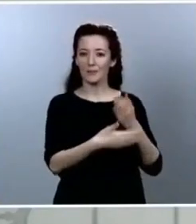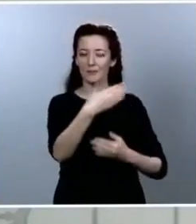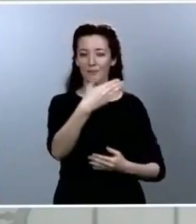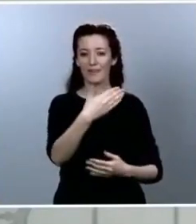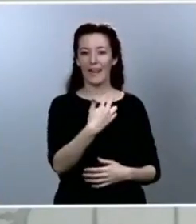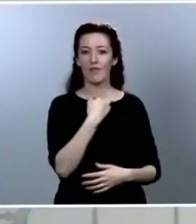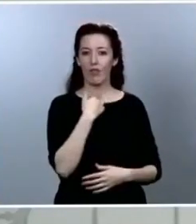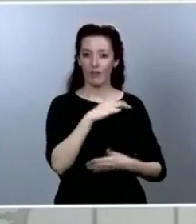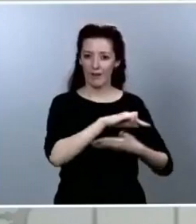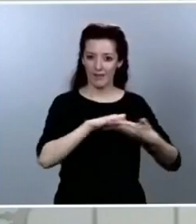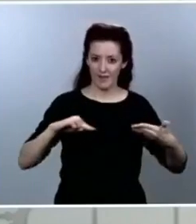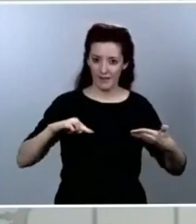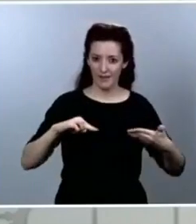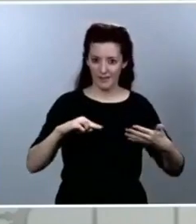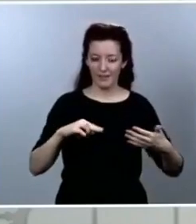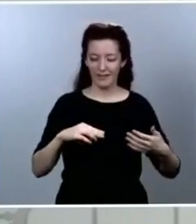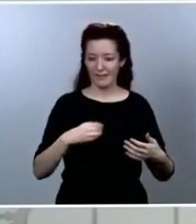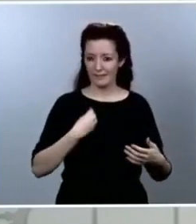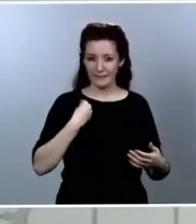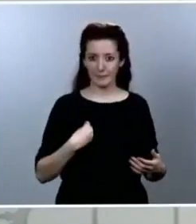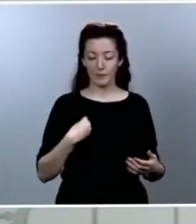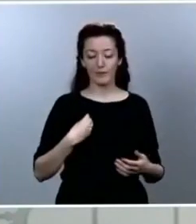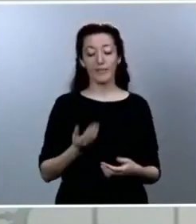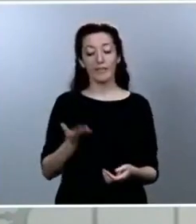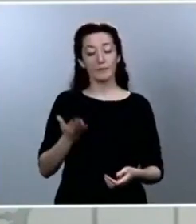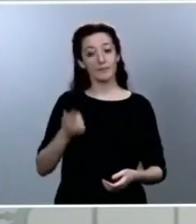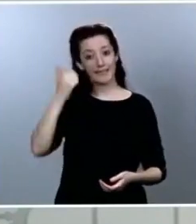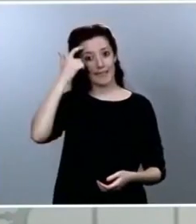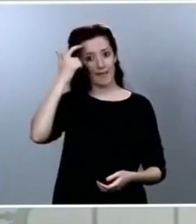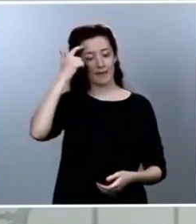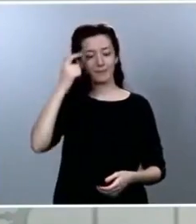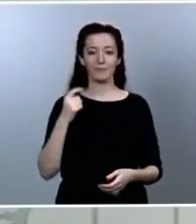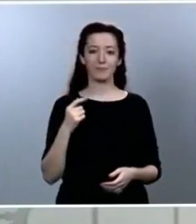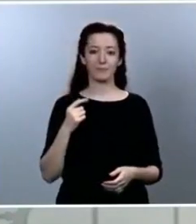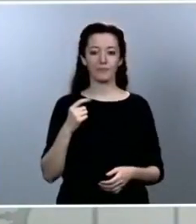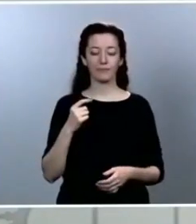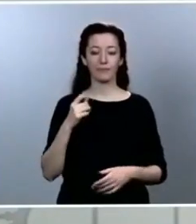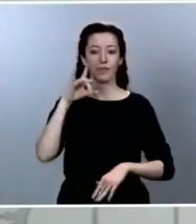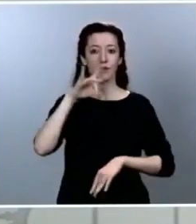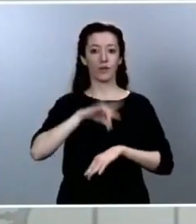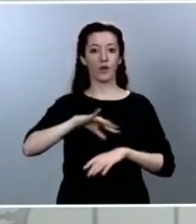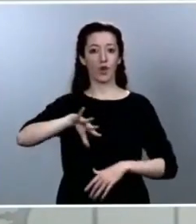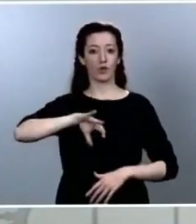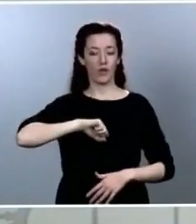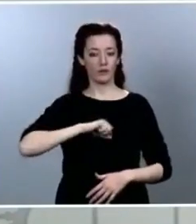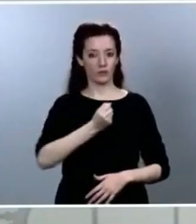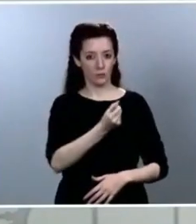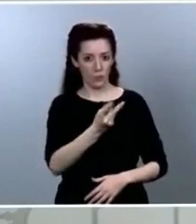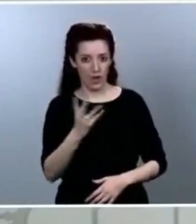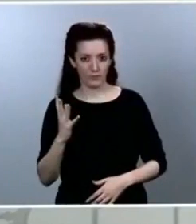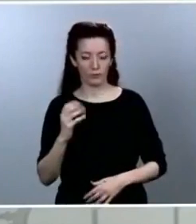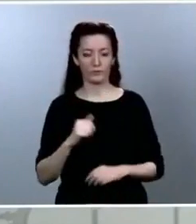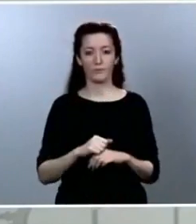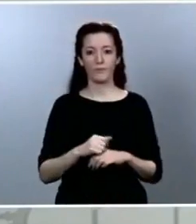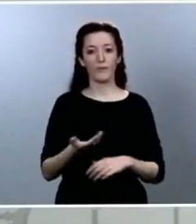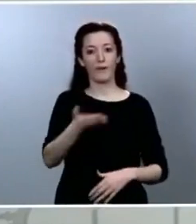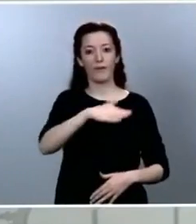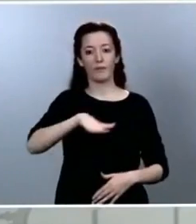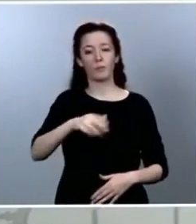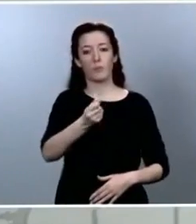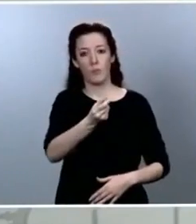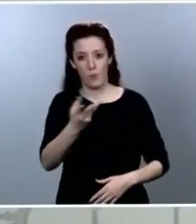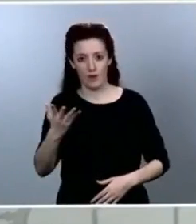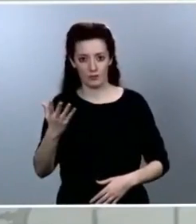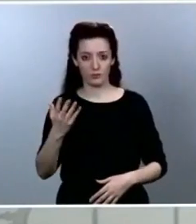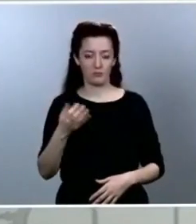evaluar el número de contagios que tenemos, el número de fallecidos que tenemos en esta isla o en este territorio, sino también evaluar otra serie de